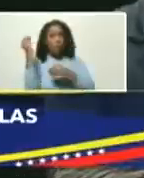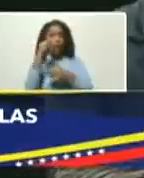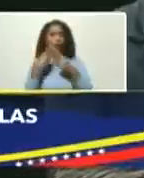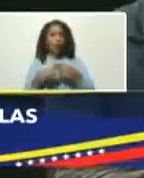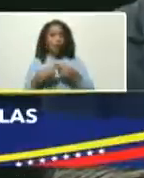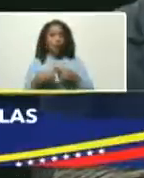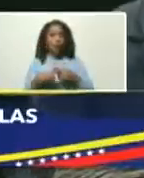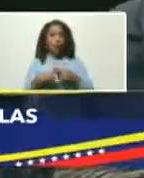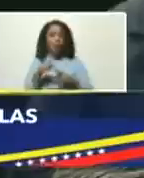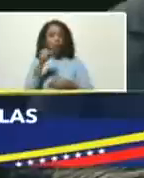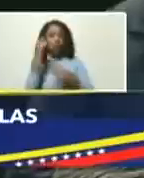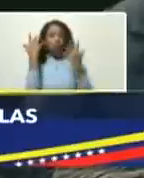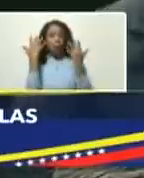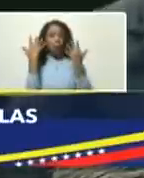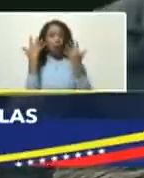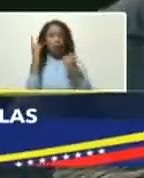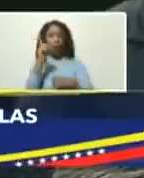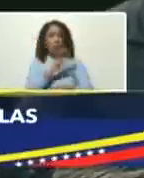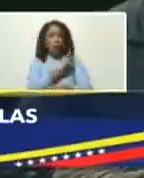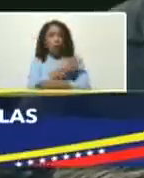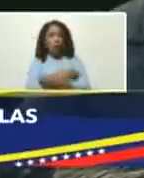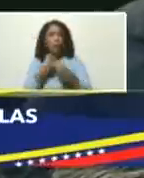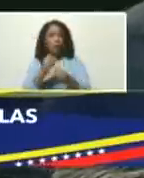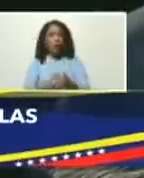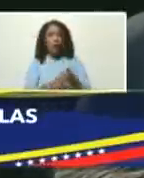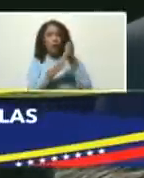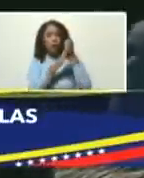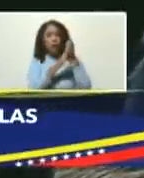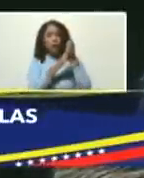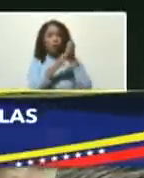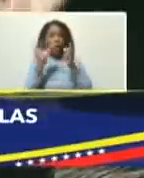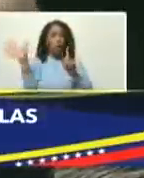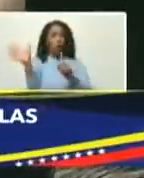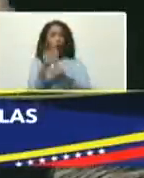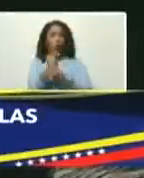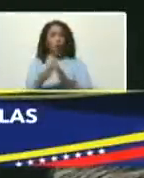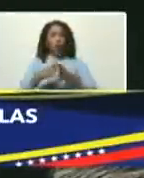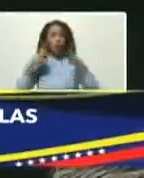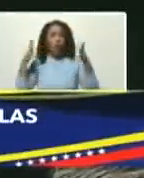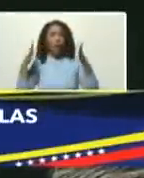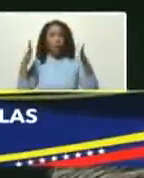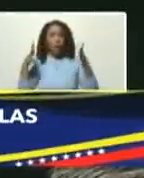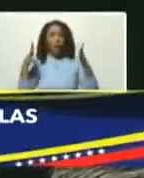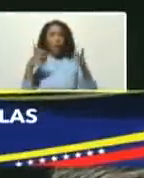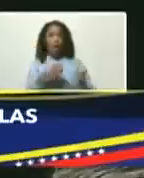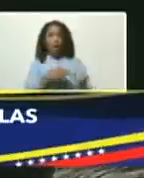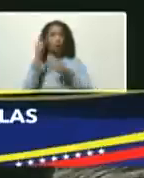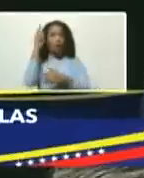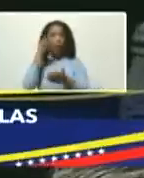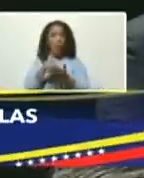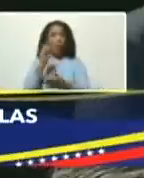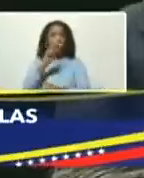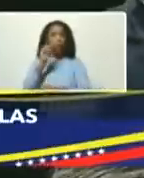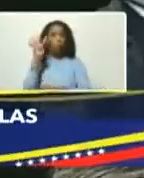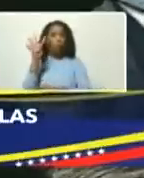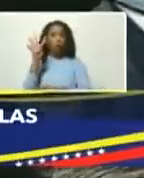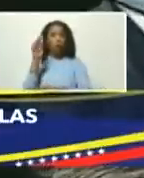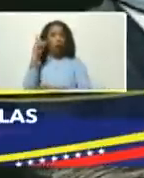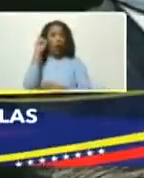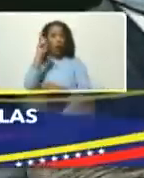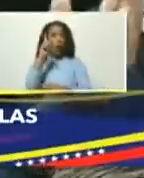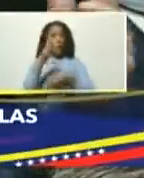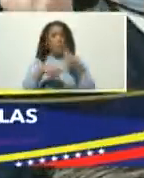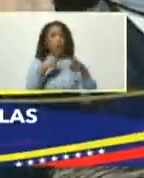más presidente en sus manos en su poder para liderar los logros gigantes que lo lleven al 2024 a un